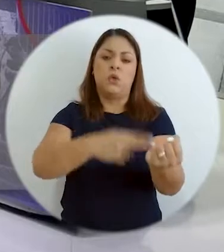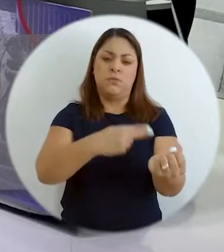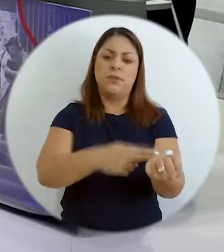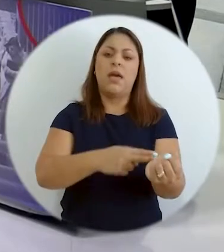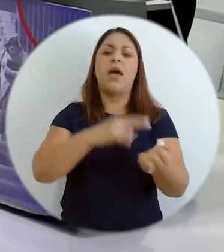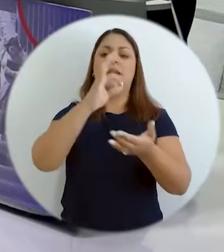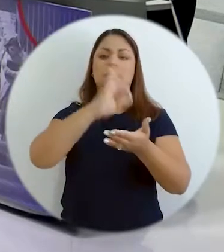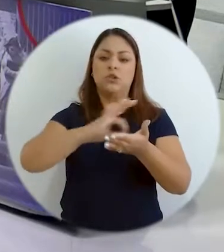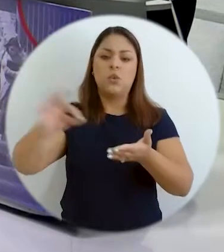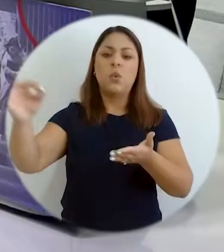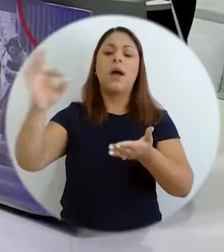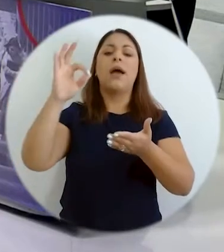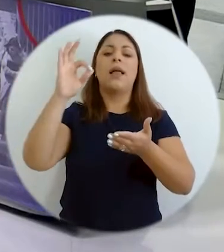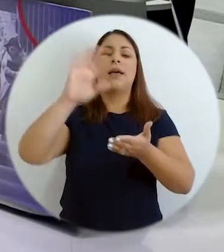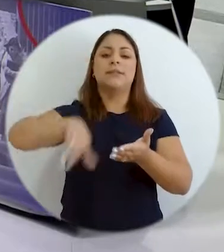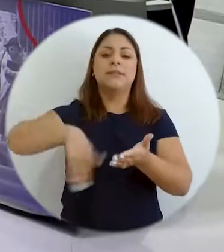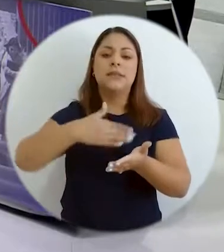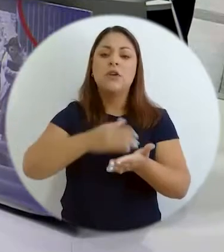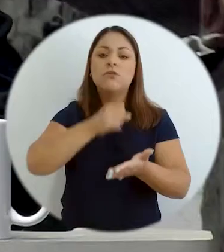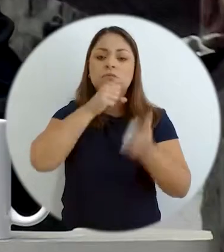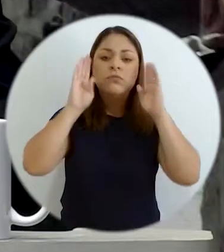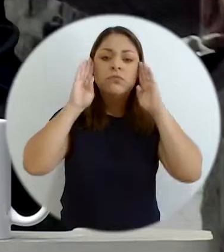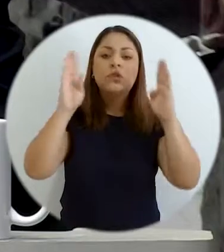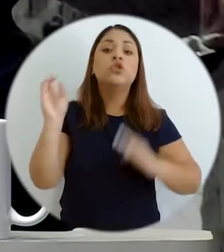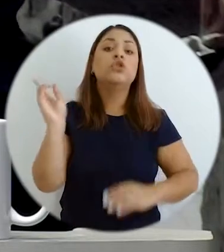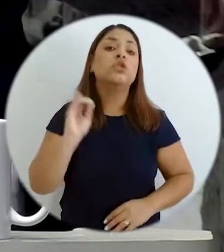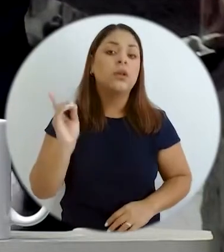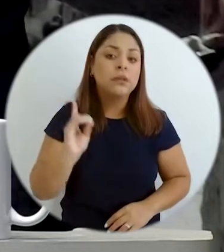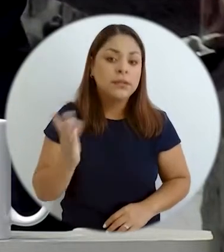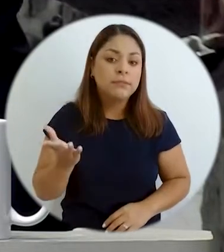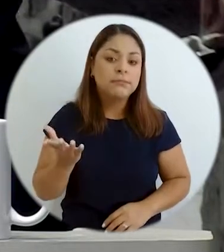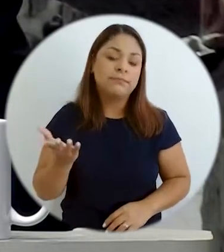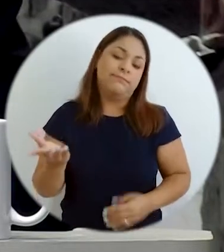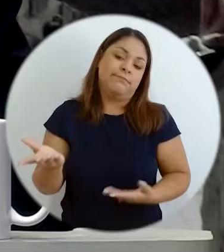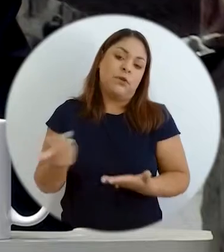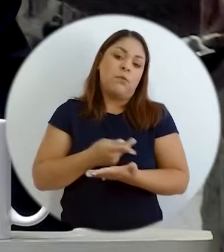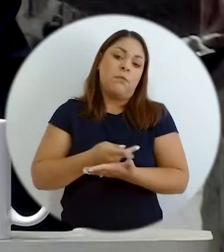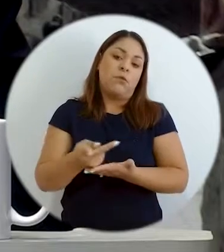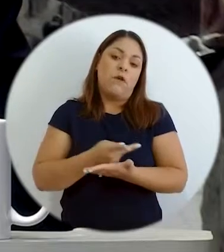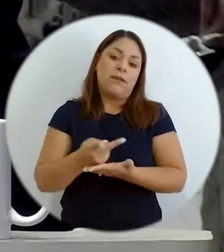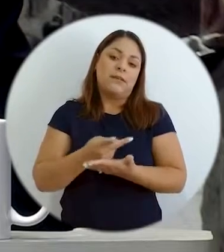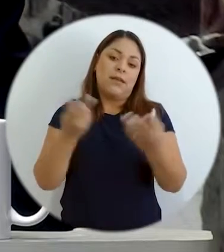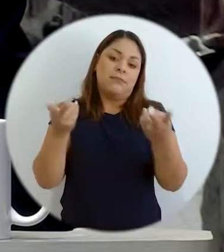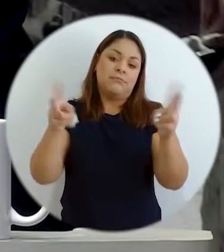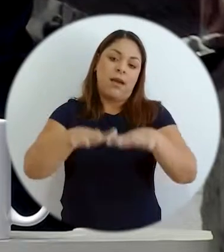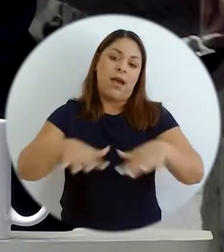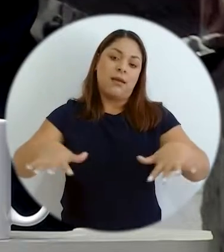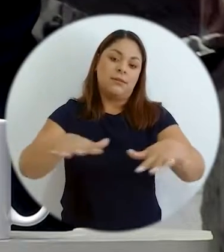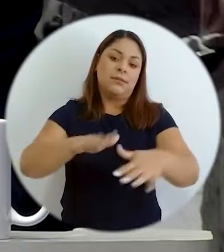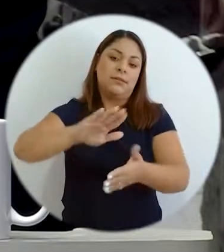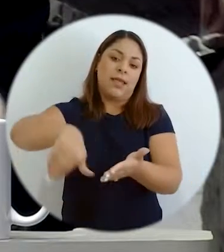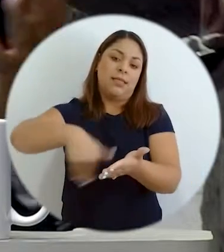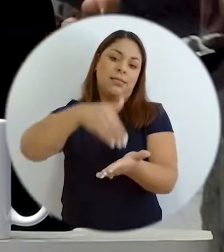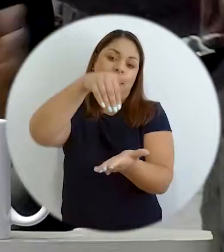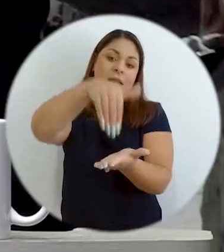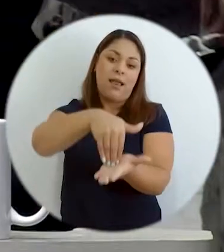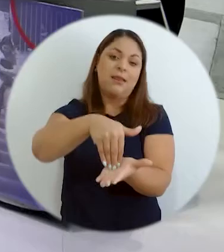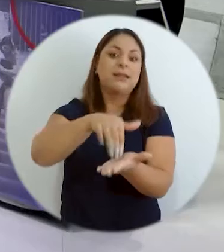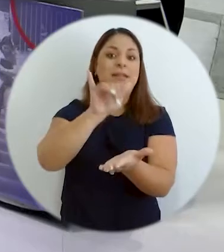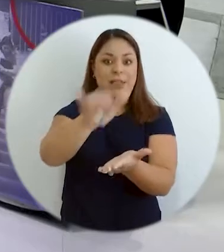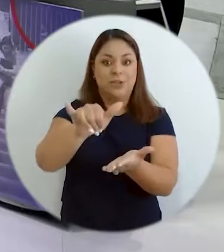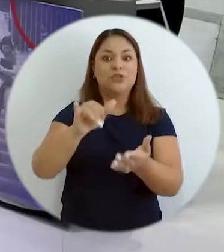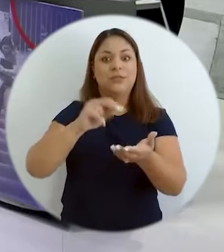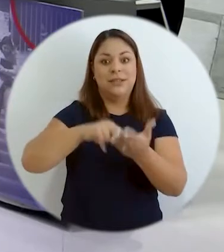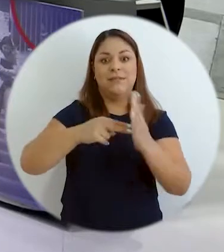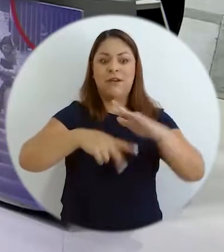hospitales, escuelas, centros de atención de ancianos, está concentrada en las provincias del Valle Central. Y eso nos lleva a grandes